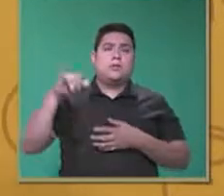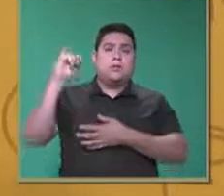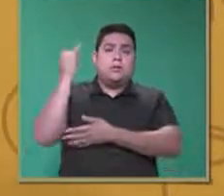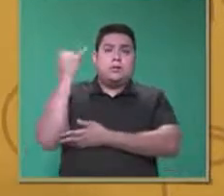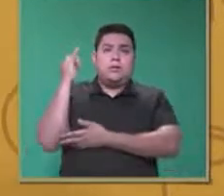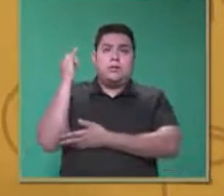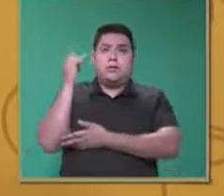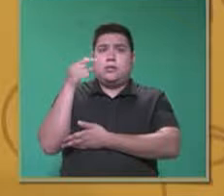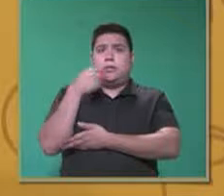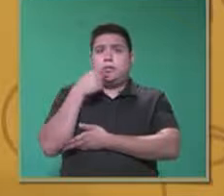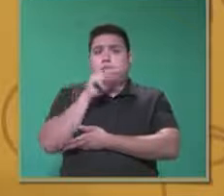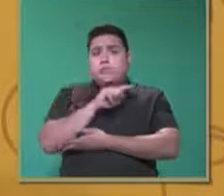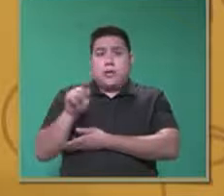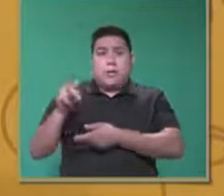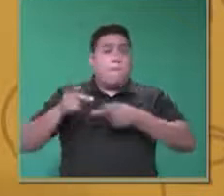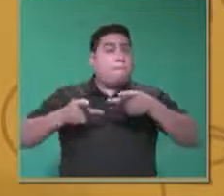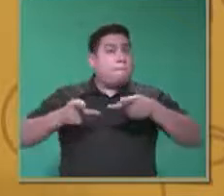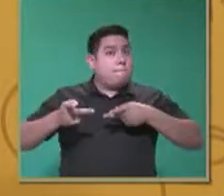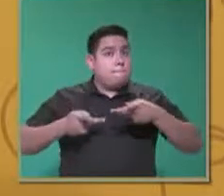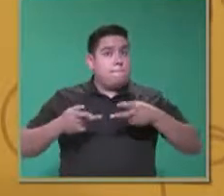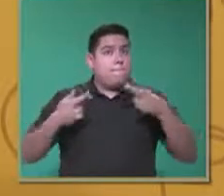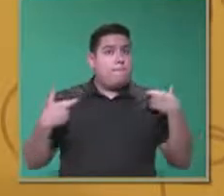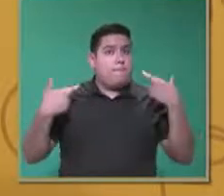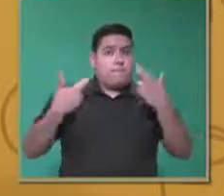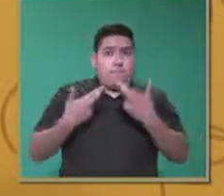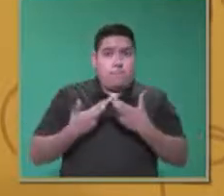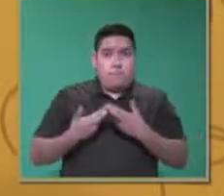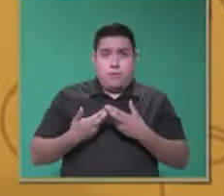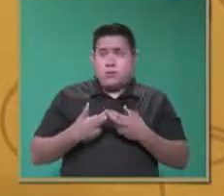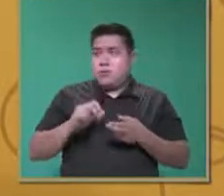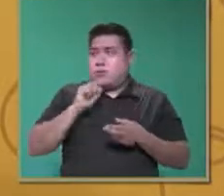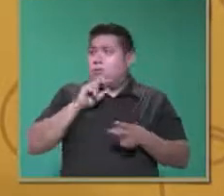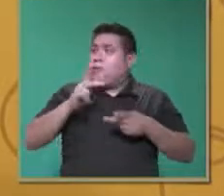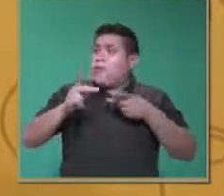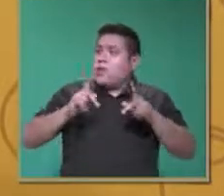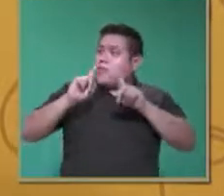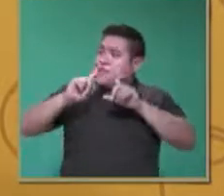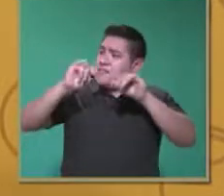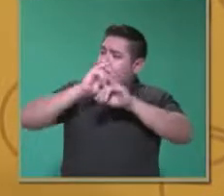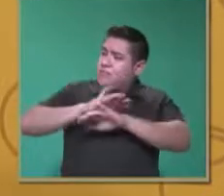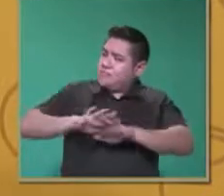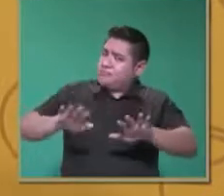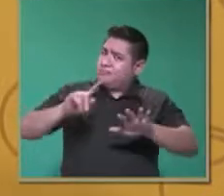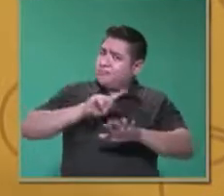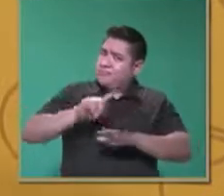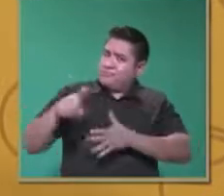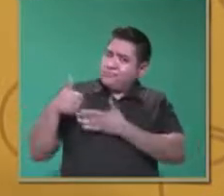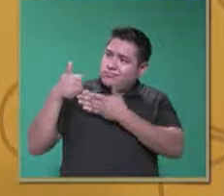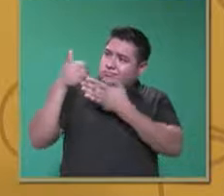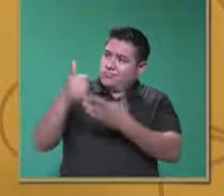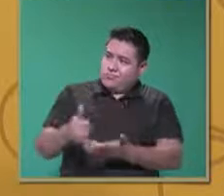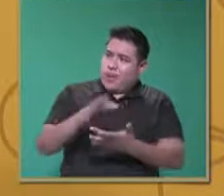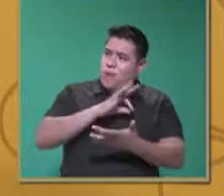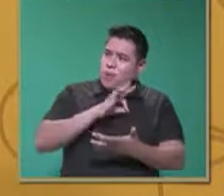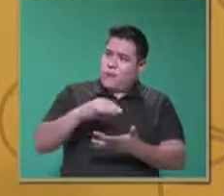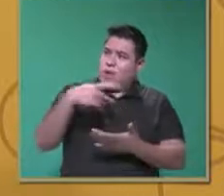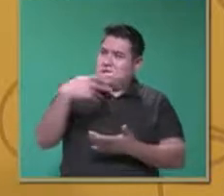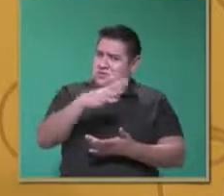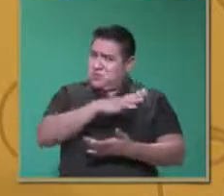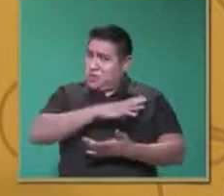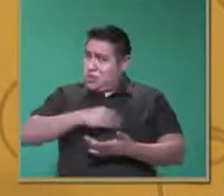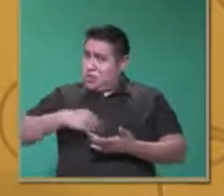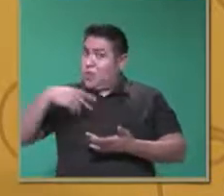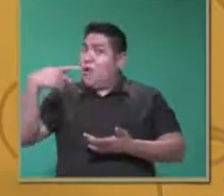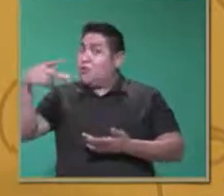estén ustedes preparados y docentes con la información que les puede servir para integrar y